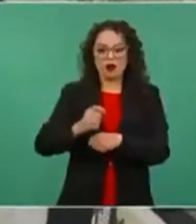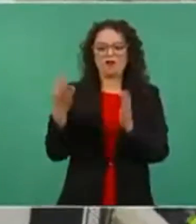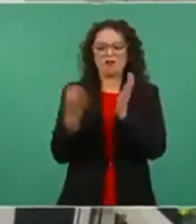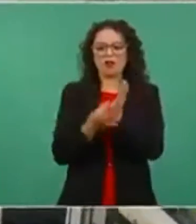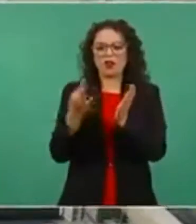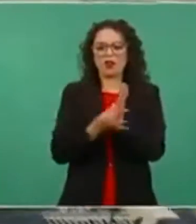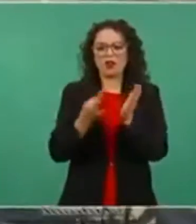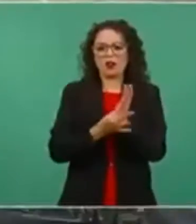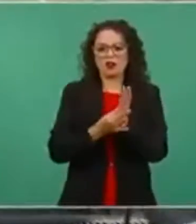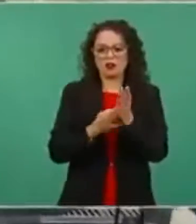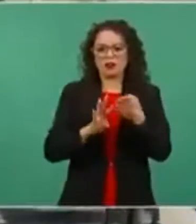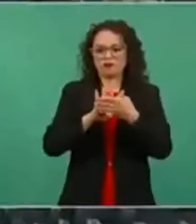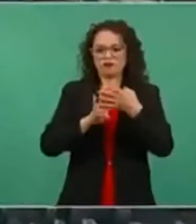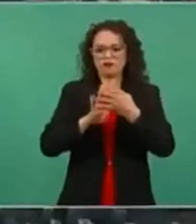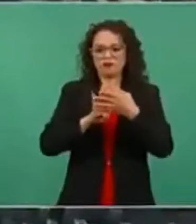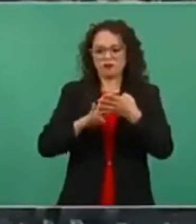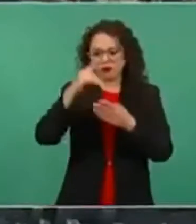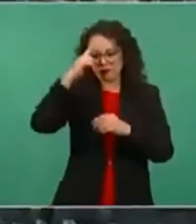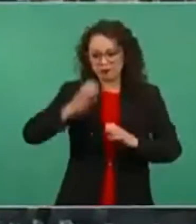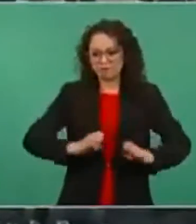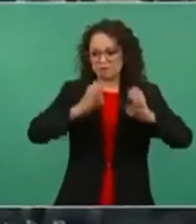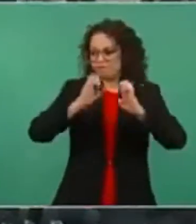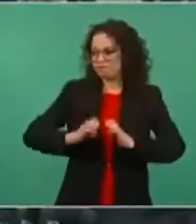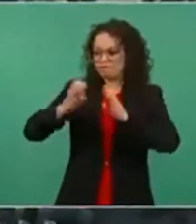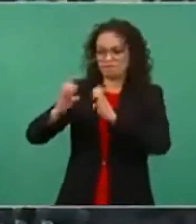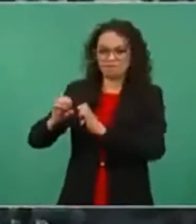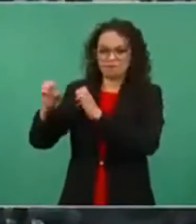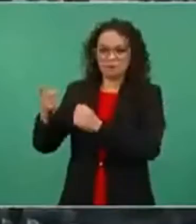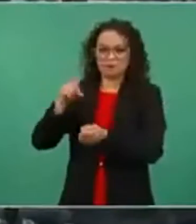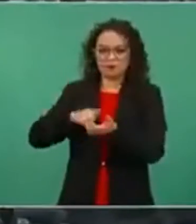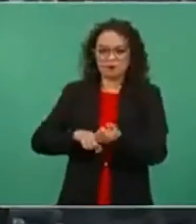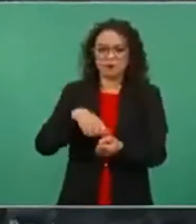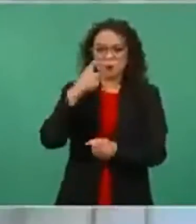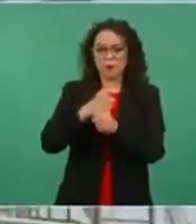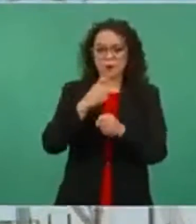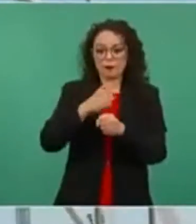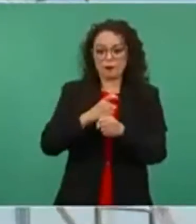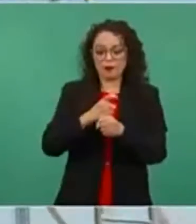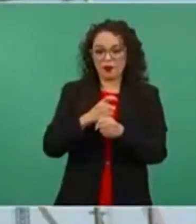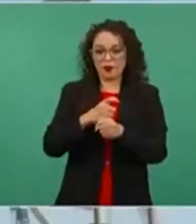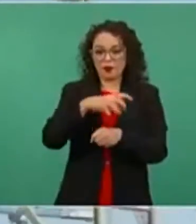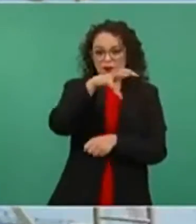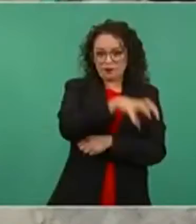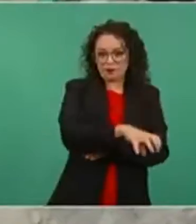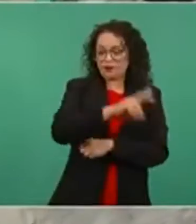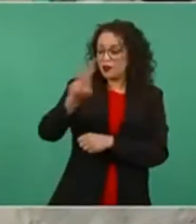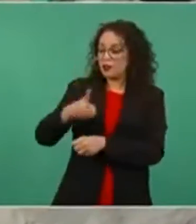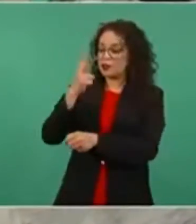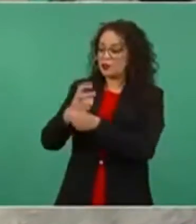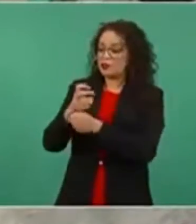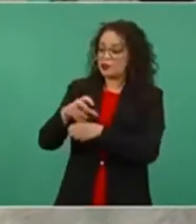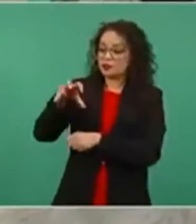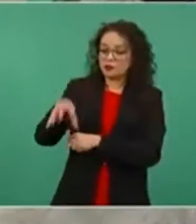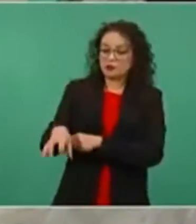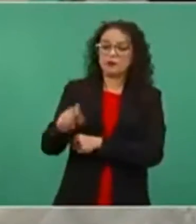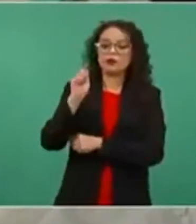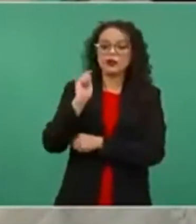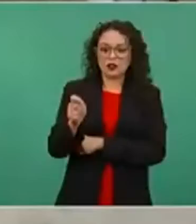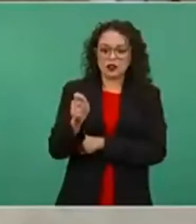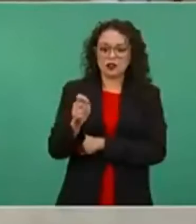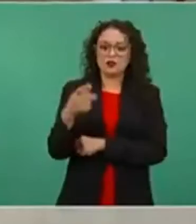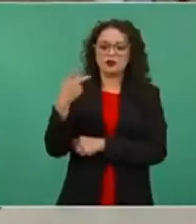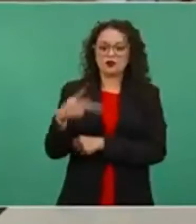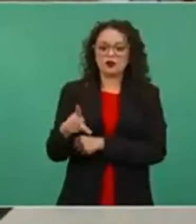metálica y charolas en los racks de las plantas combinada y coquizadora del paquete 1 En el paquete 2 se avanzó con la colocación de